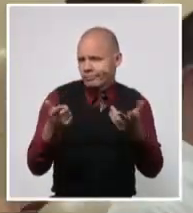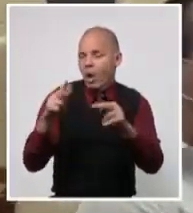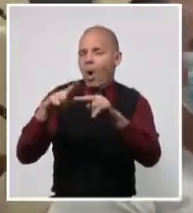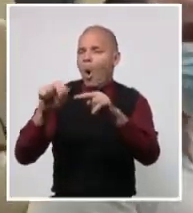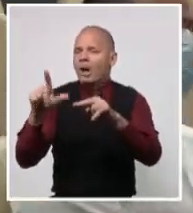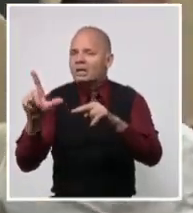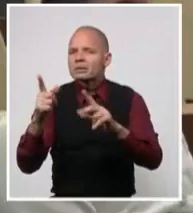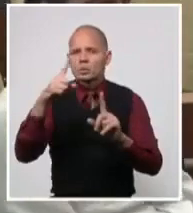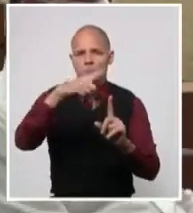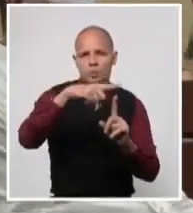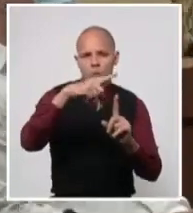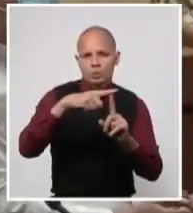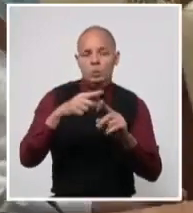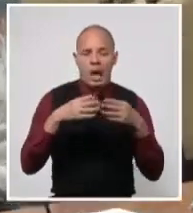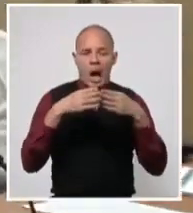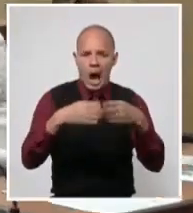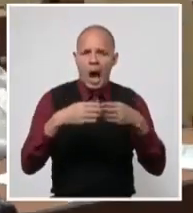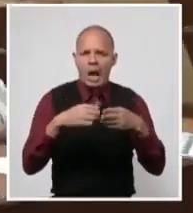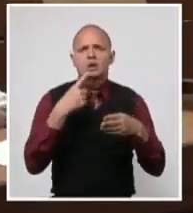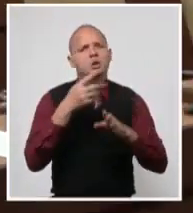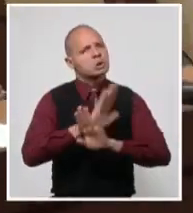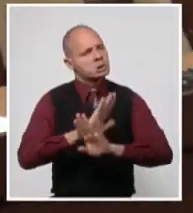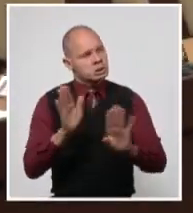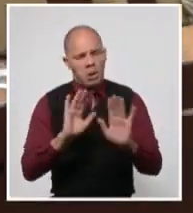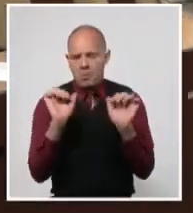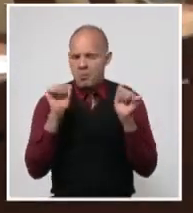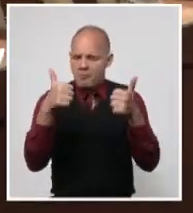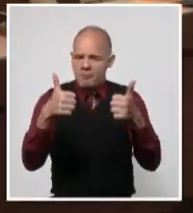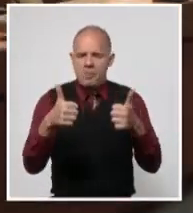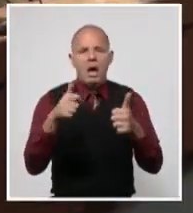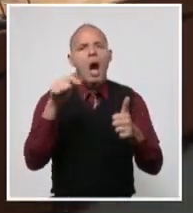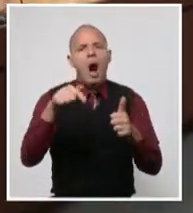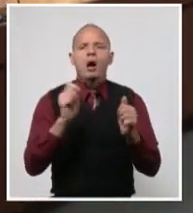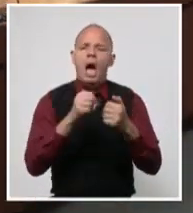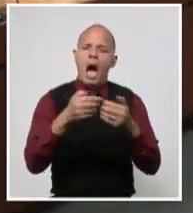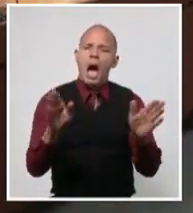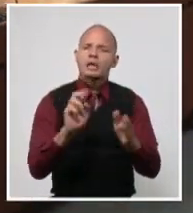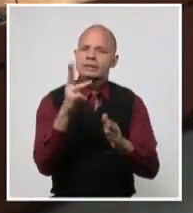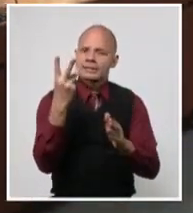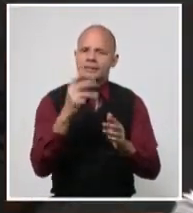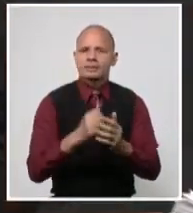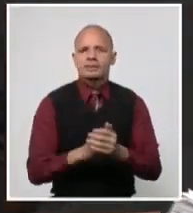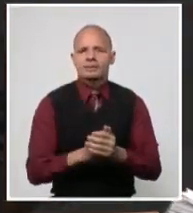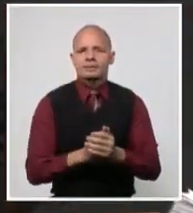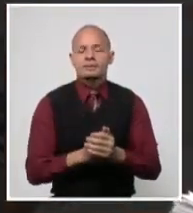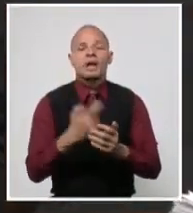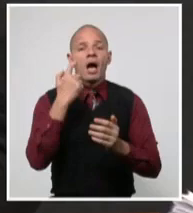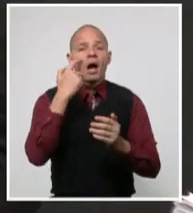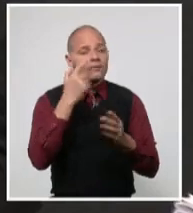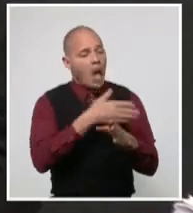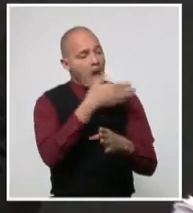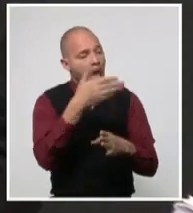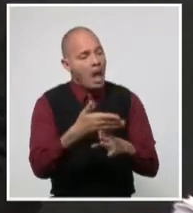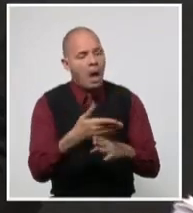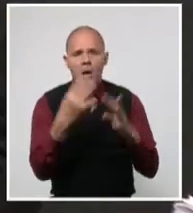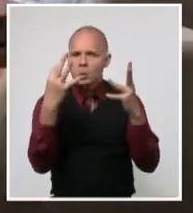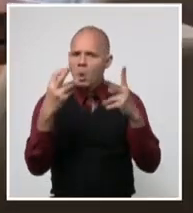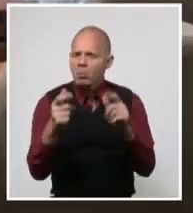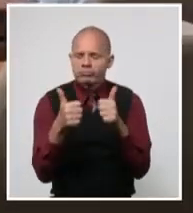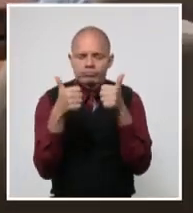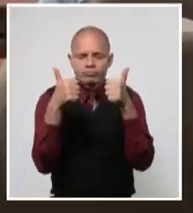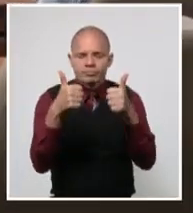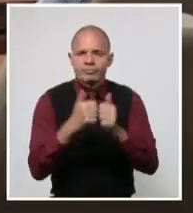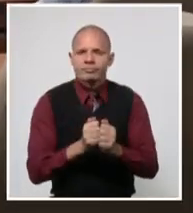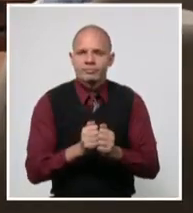listas para iniciar la tercera fase de la etapa recuperativa. Los resultados de las últimas jornadas así lo avalan. Las tres